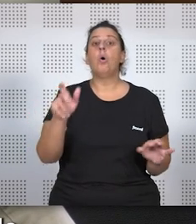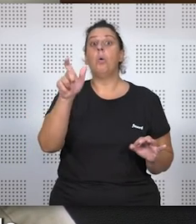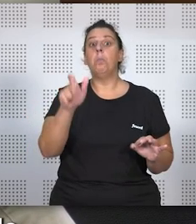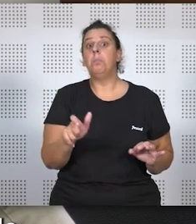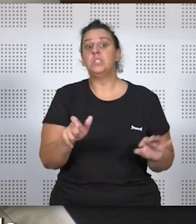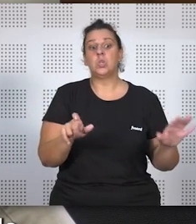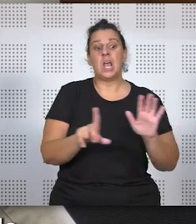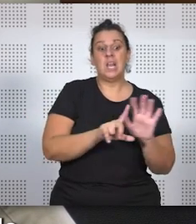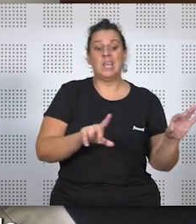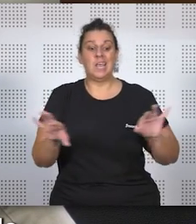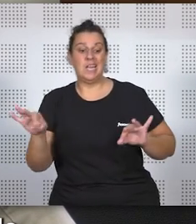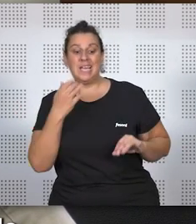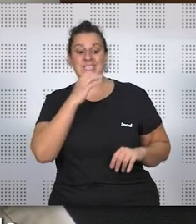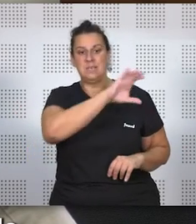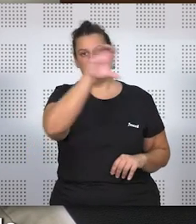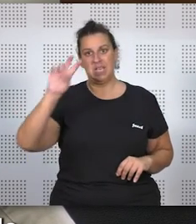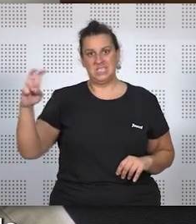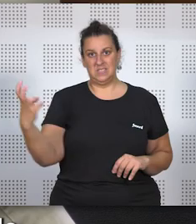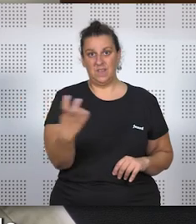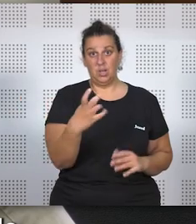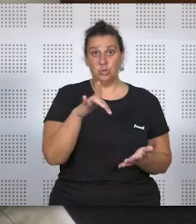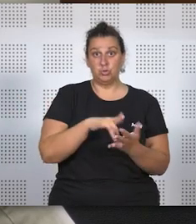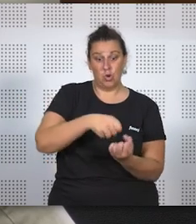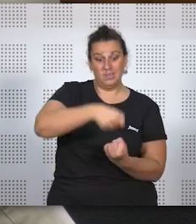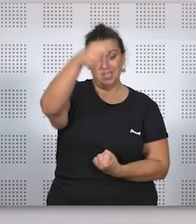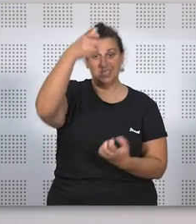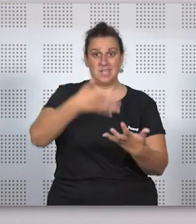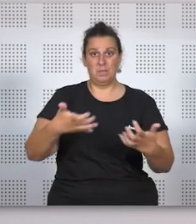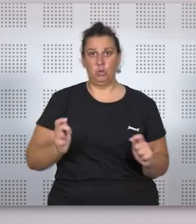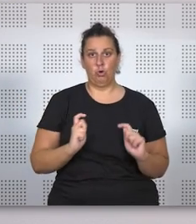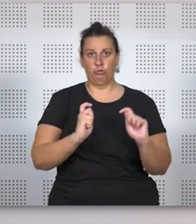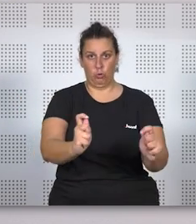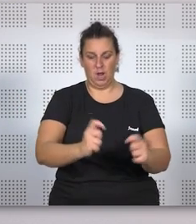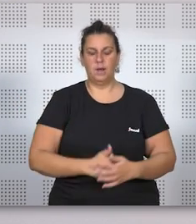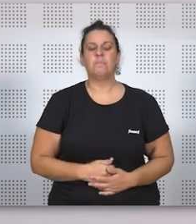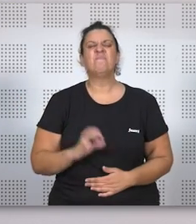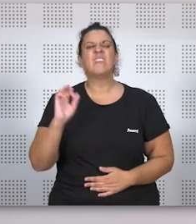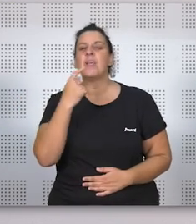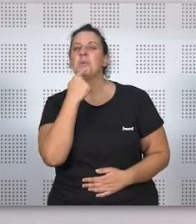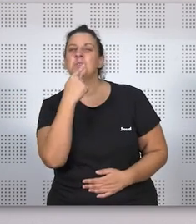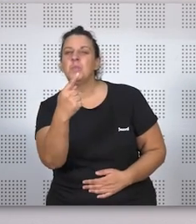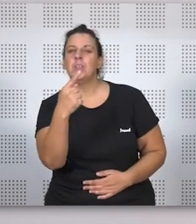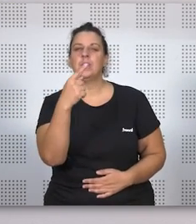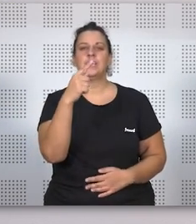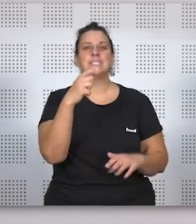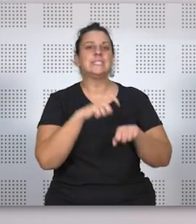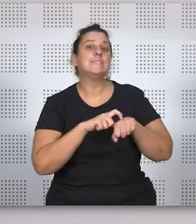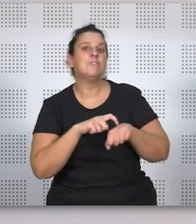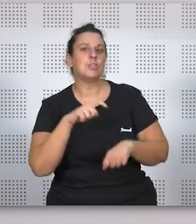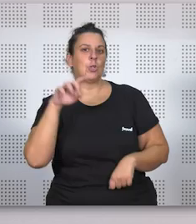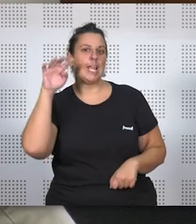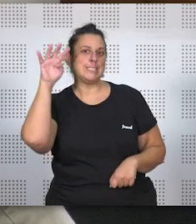al tiempo de su fallecimiento, al tiempo de otorgar testamento. Sí, efectivamente, porque como tú bien dices, el elemento de extranjería